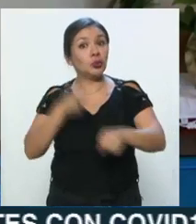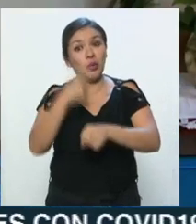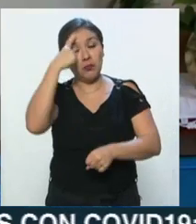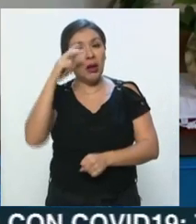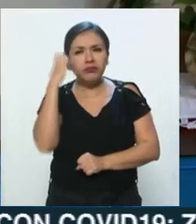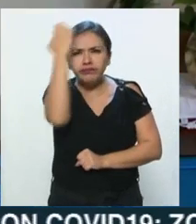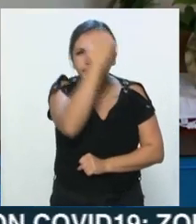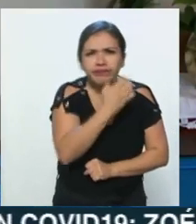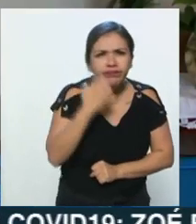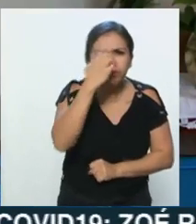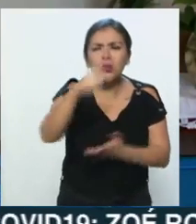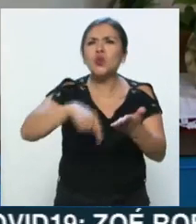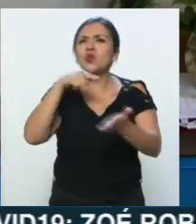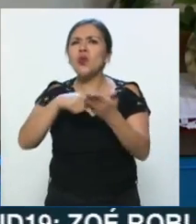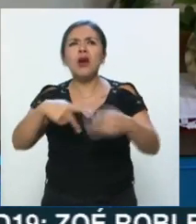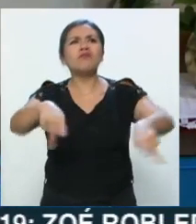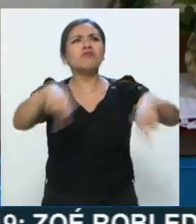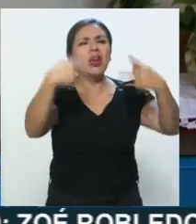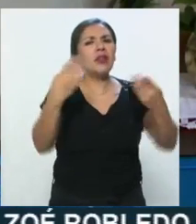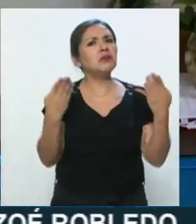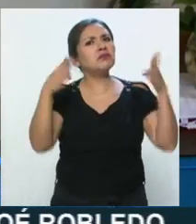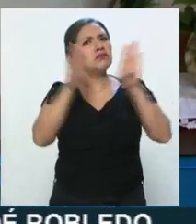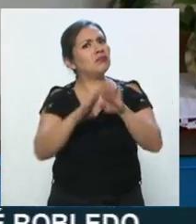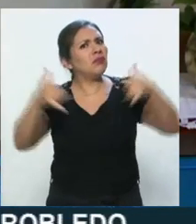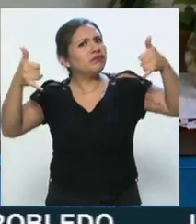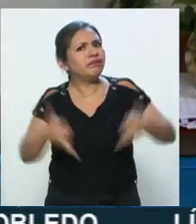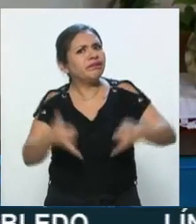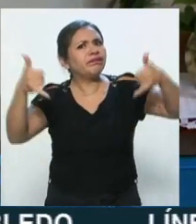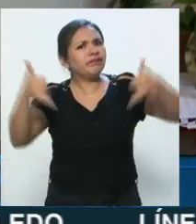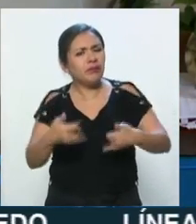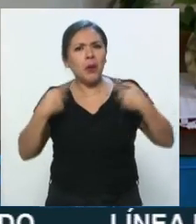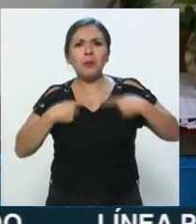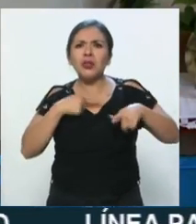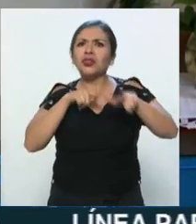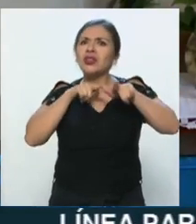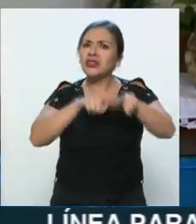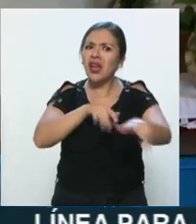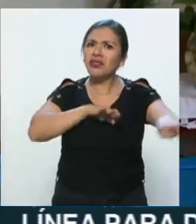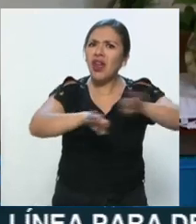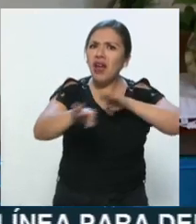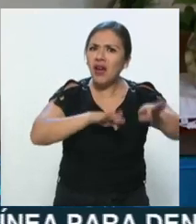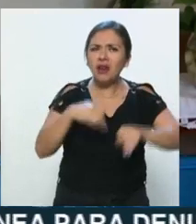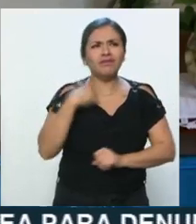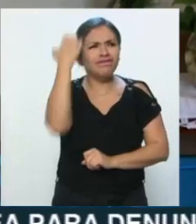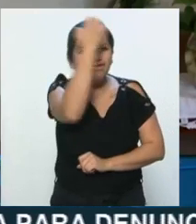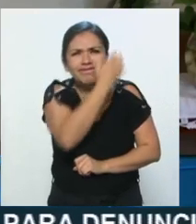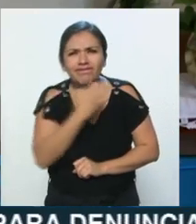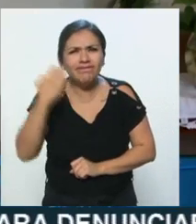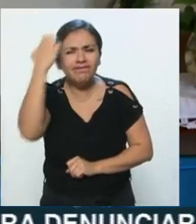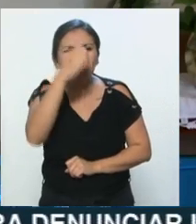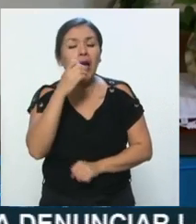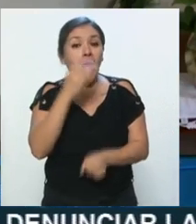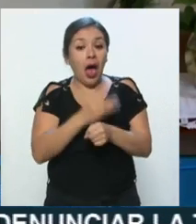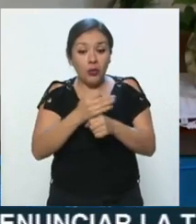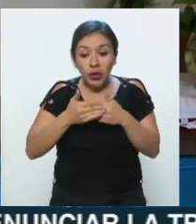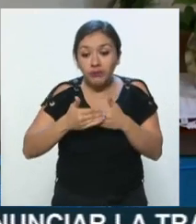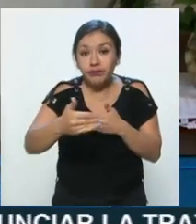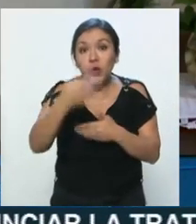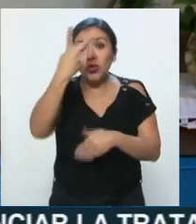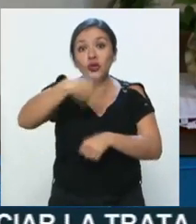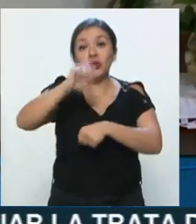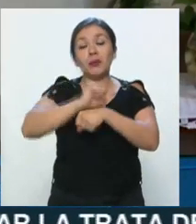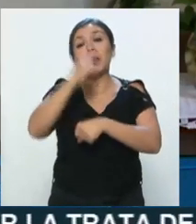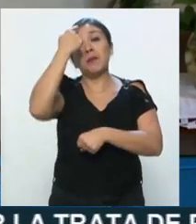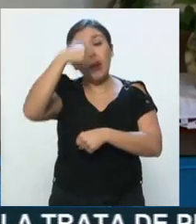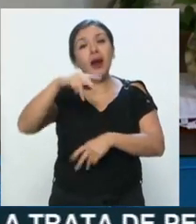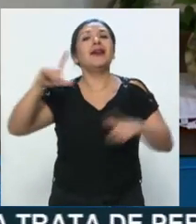verificación de establecimientos no esenciales que no han cerrado y que no han permitido que la gente trabaje desde casa, para que podamos en estas dos semanas bajar